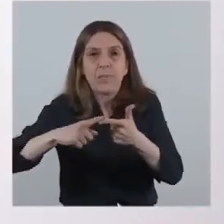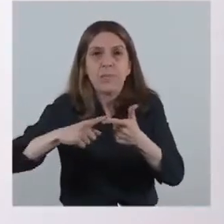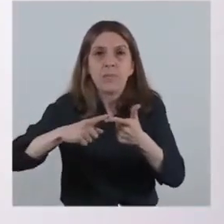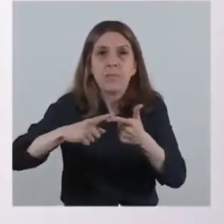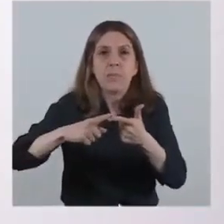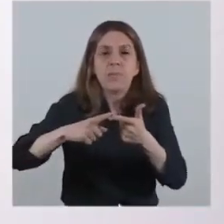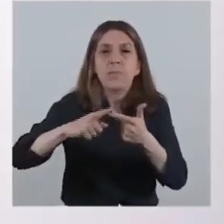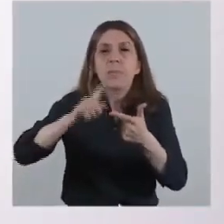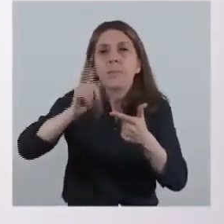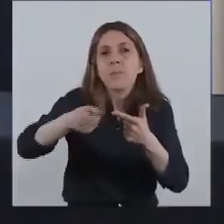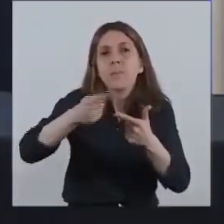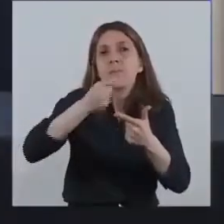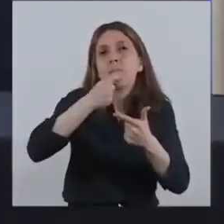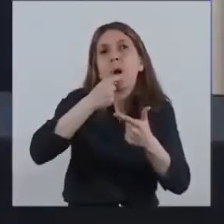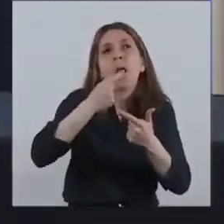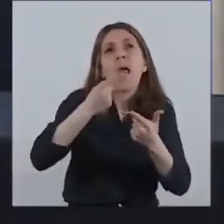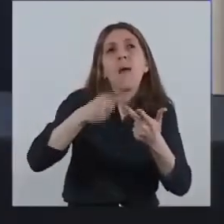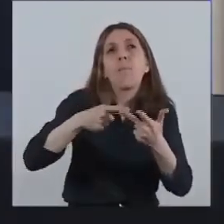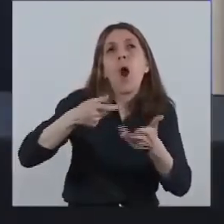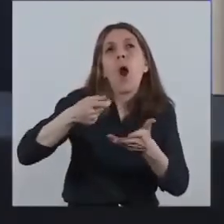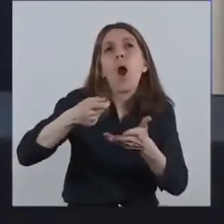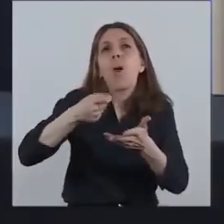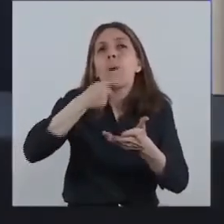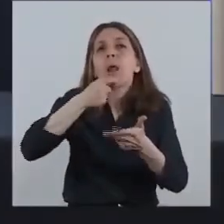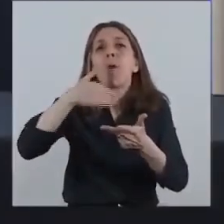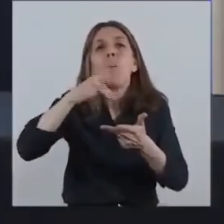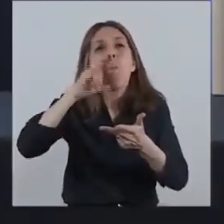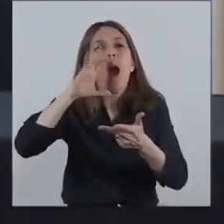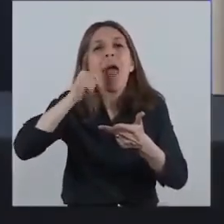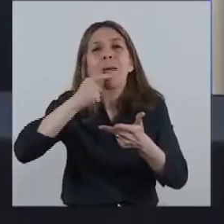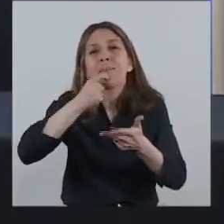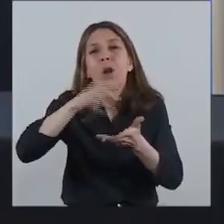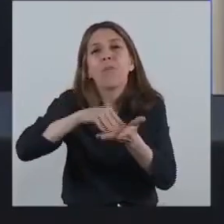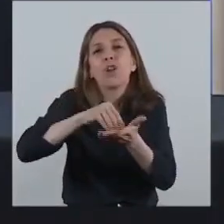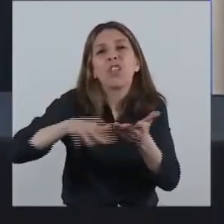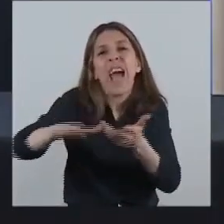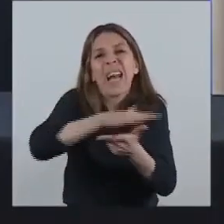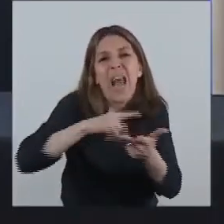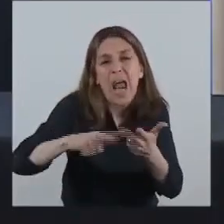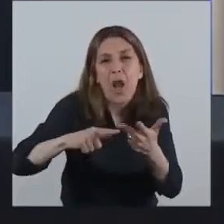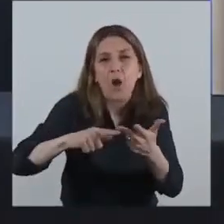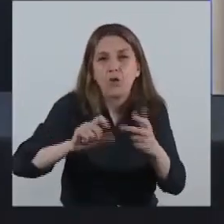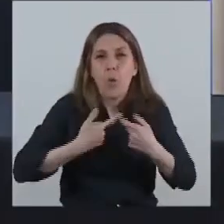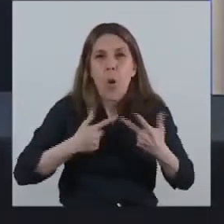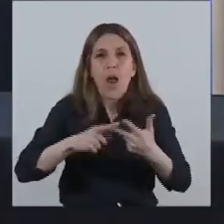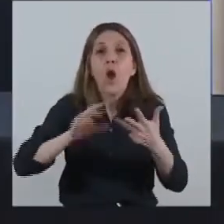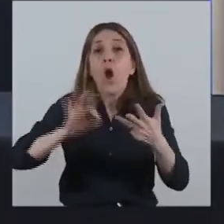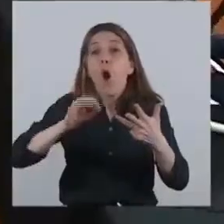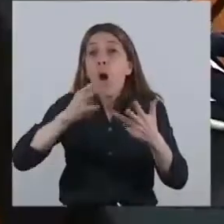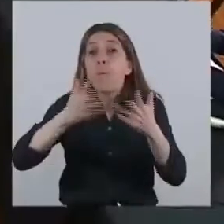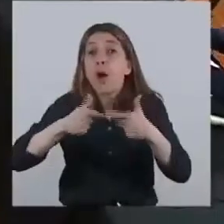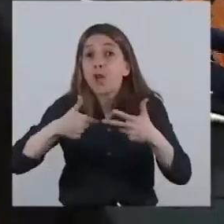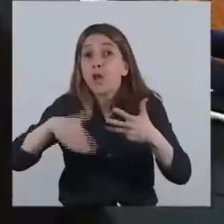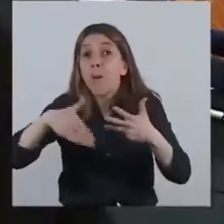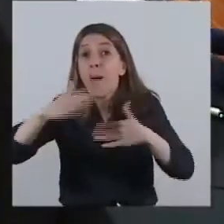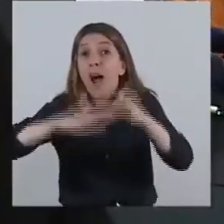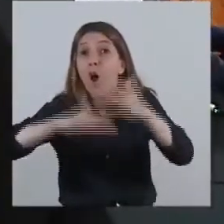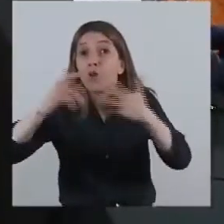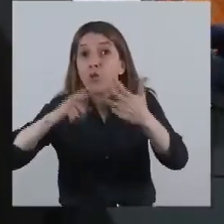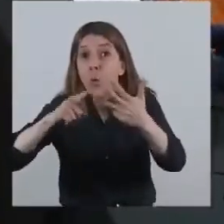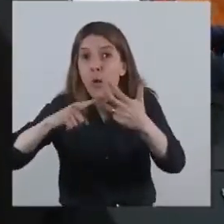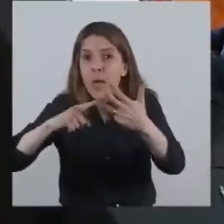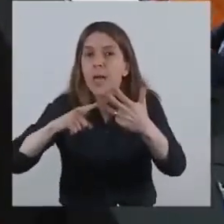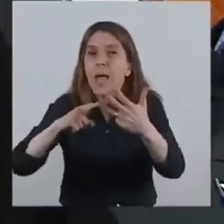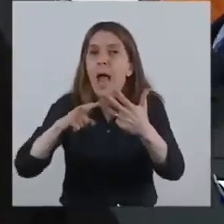aportes de inmuebles, como por ejemplo terrenos, a proyectos de construcción. Este